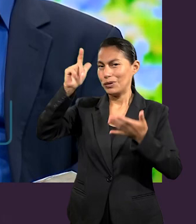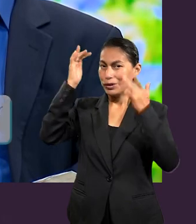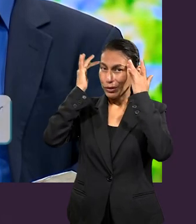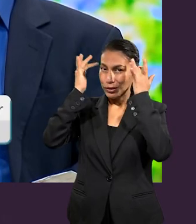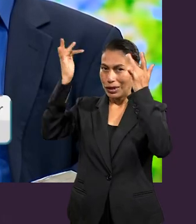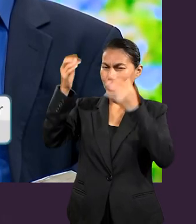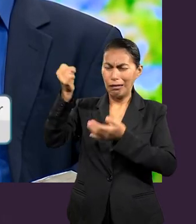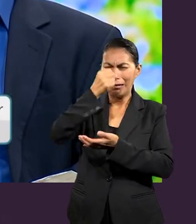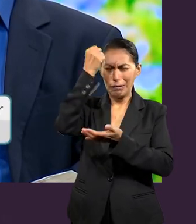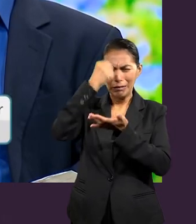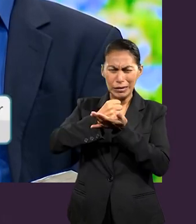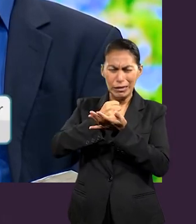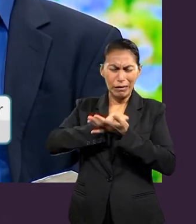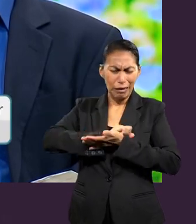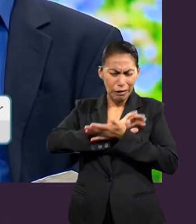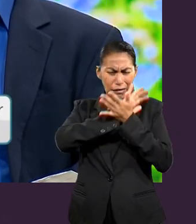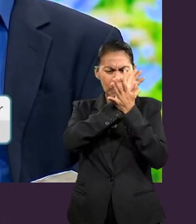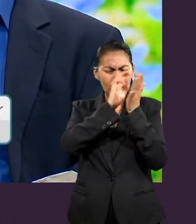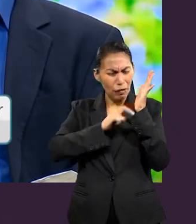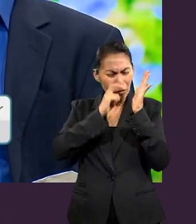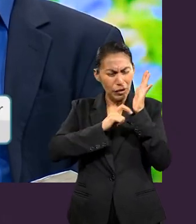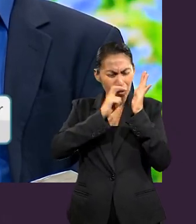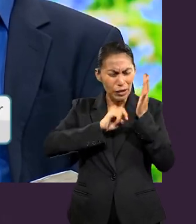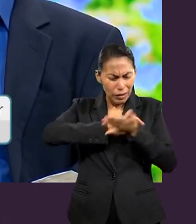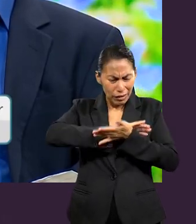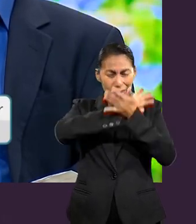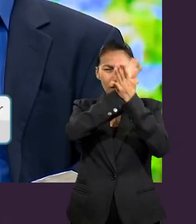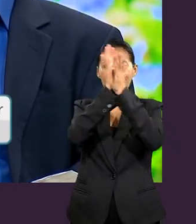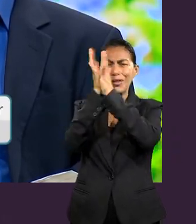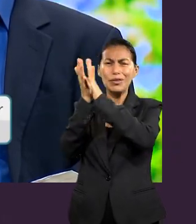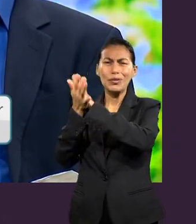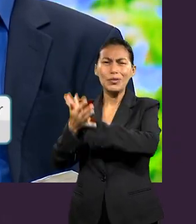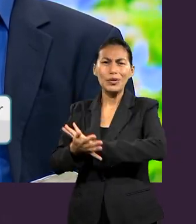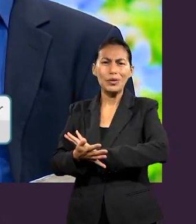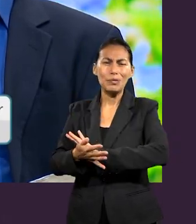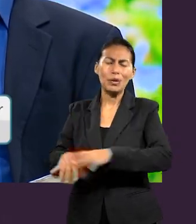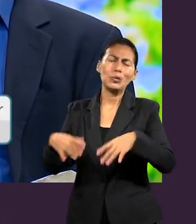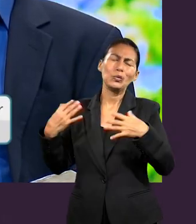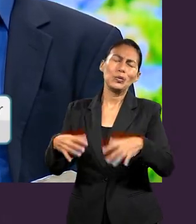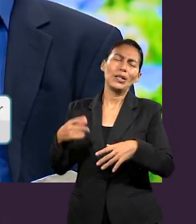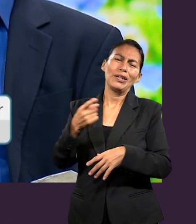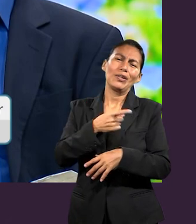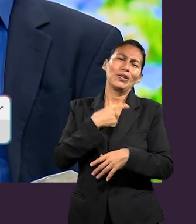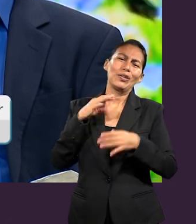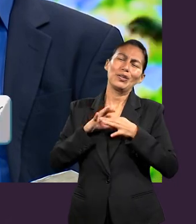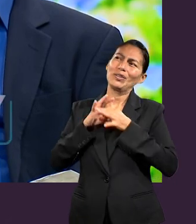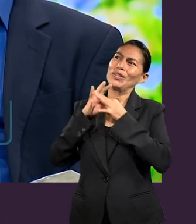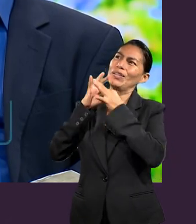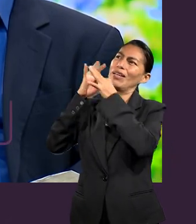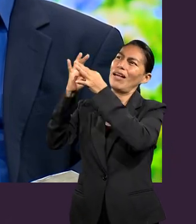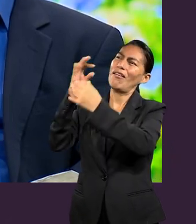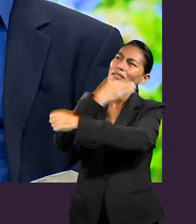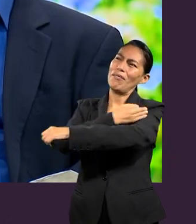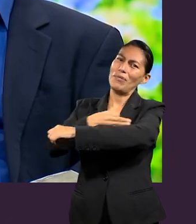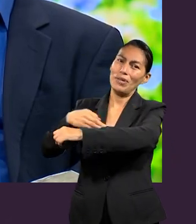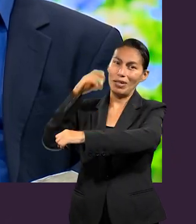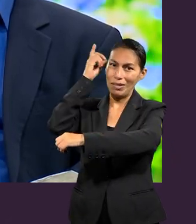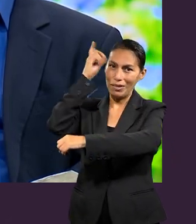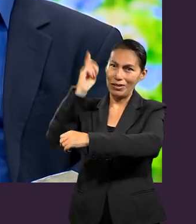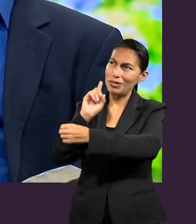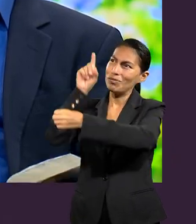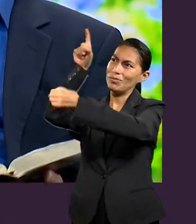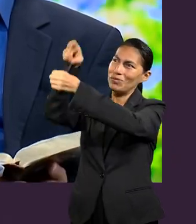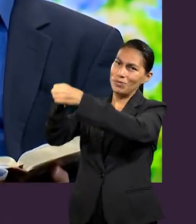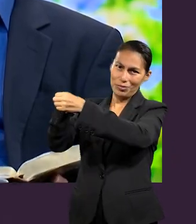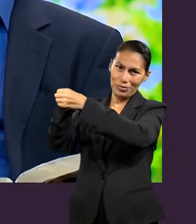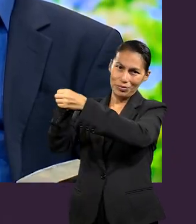por el poder transformador del Espíritu Santo. Este proceso es llegar a ser miembros de la familia de Dios,